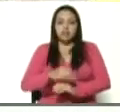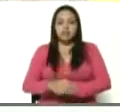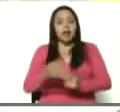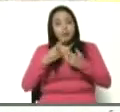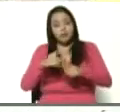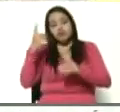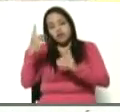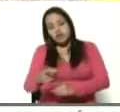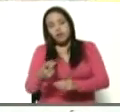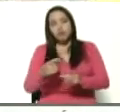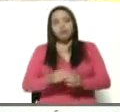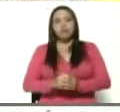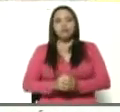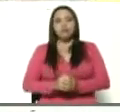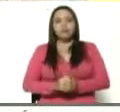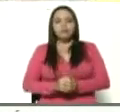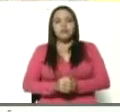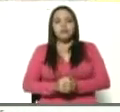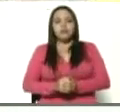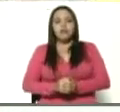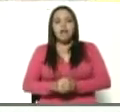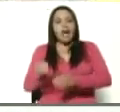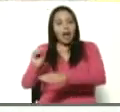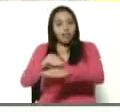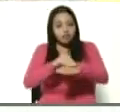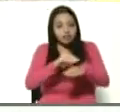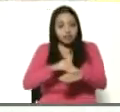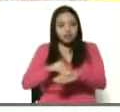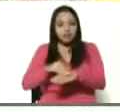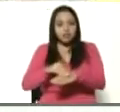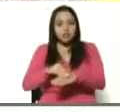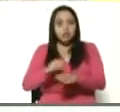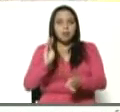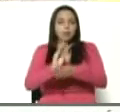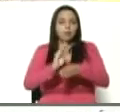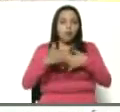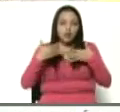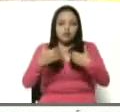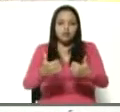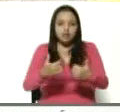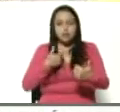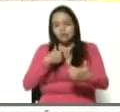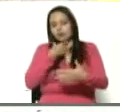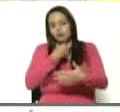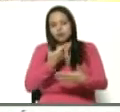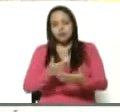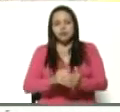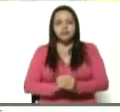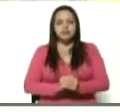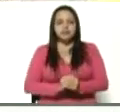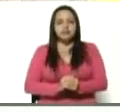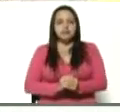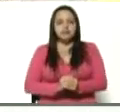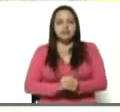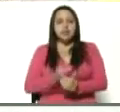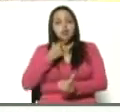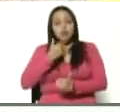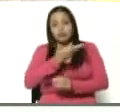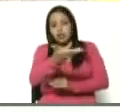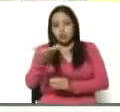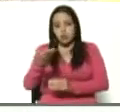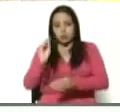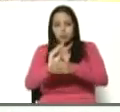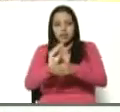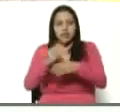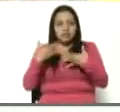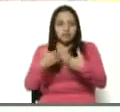obligado a alertar para cuidar la salud. Que es lo que me gusta a mí. Lo que nos gusta a todos. Cuidar la